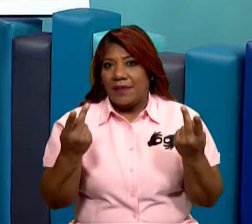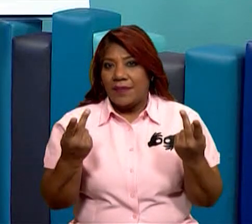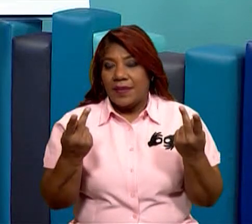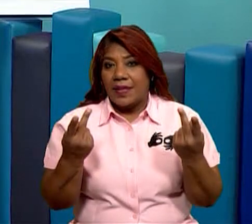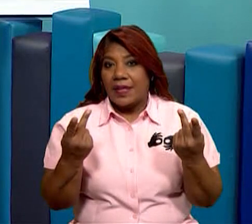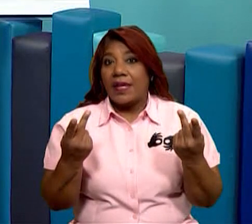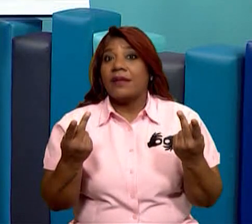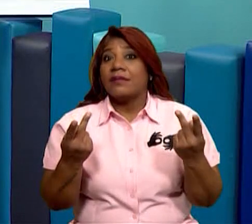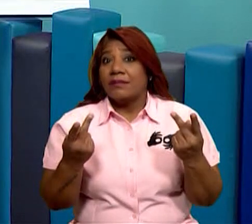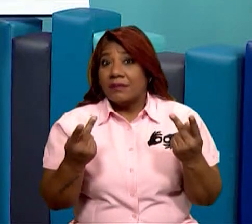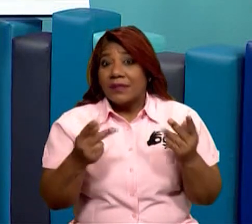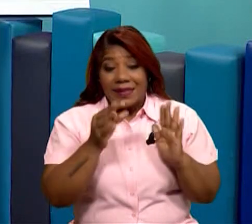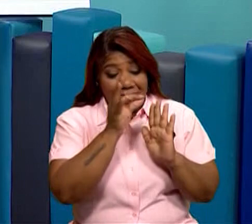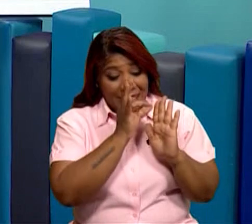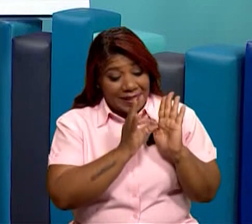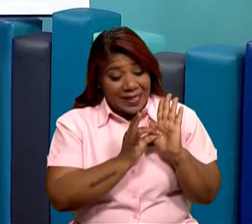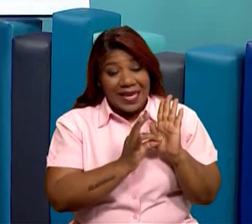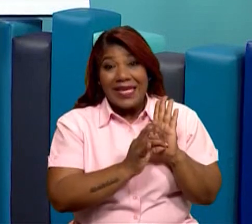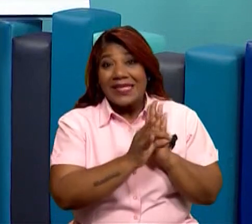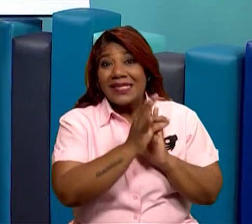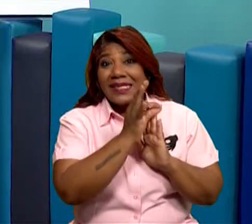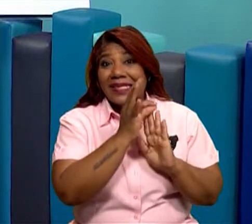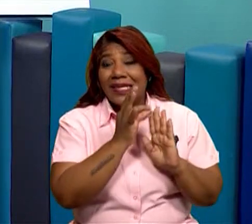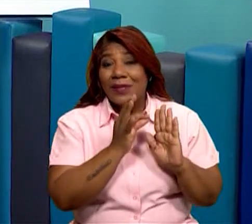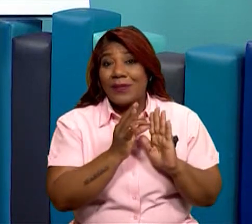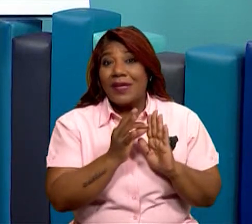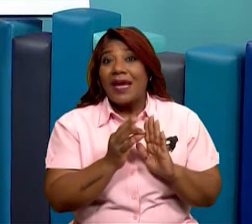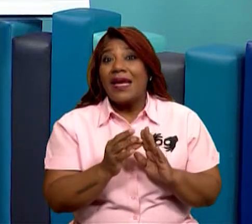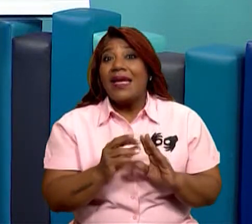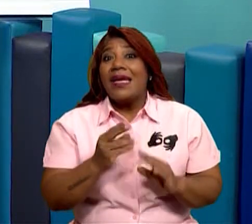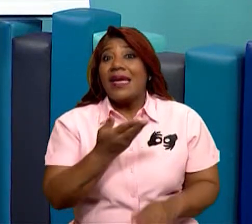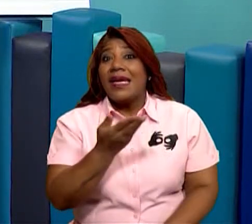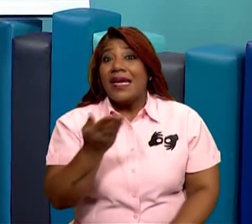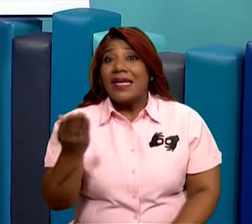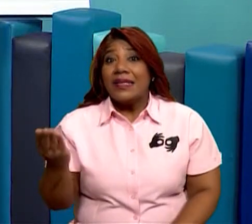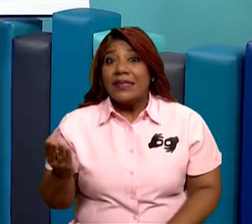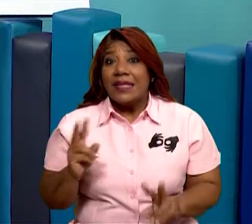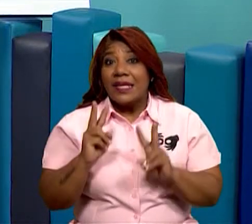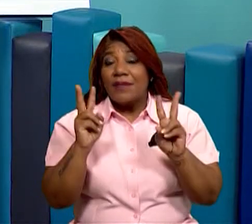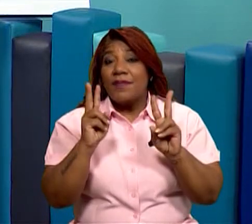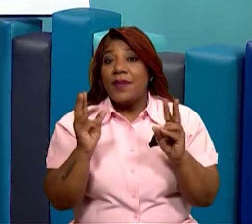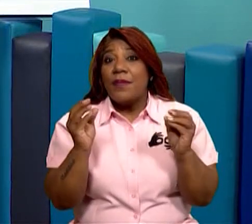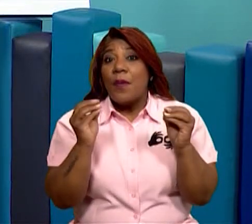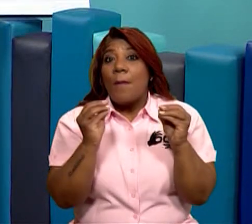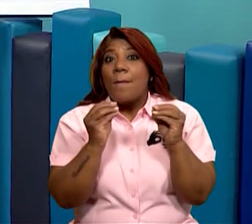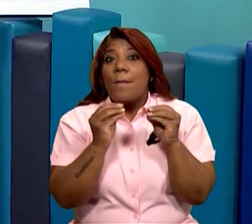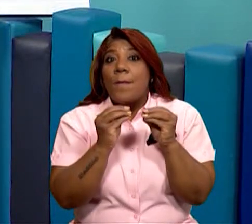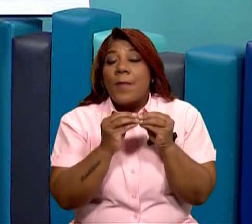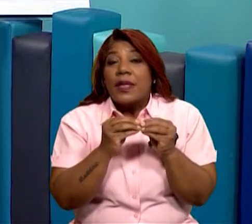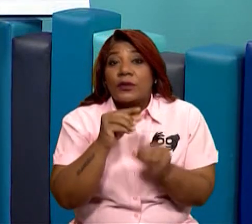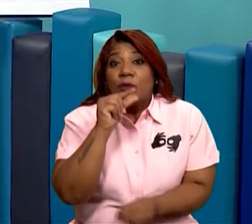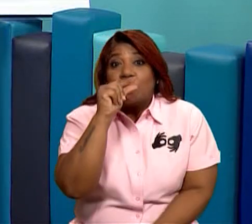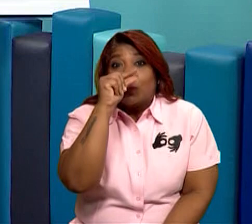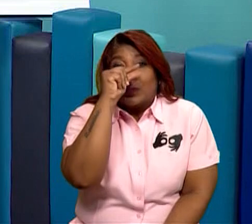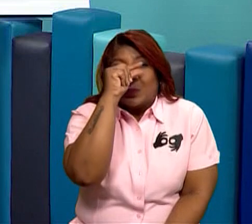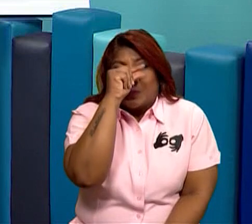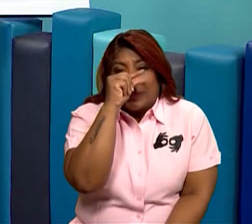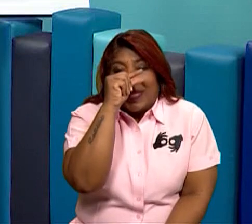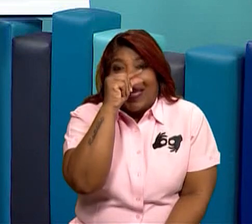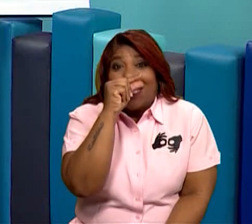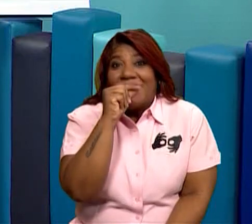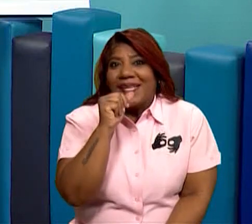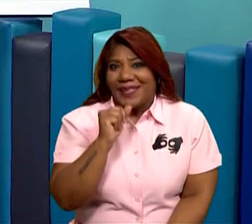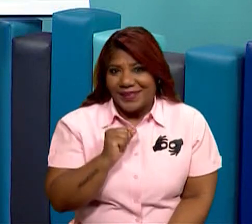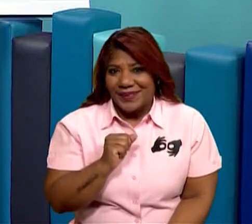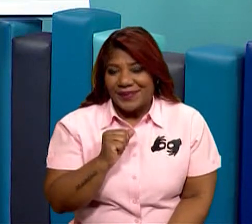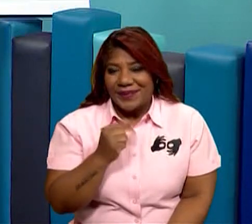Tierra es este? Es nuestra célula. Sí, así que vamos a estudiar sobre